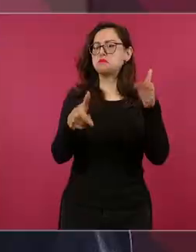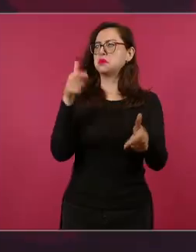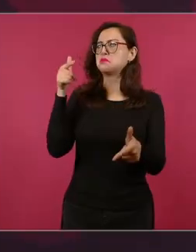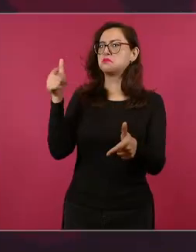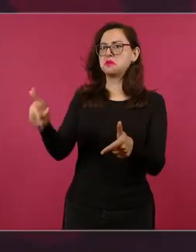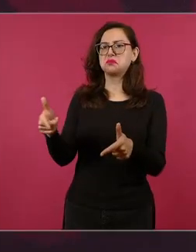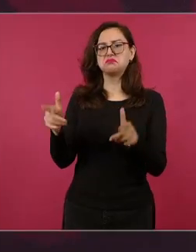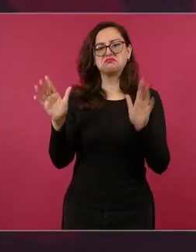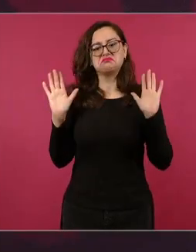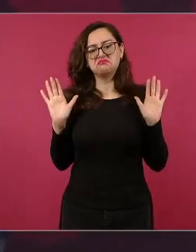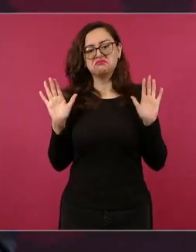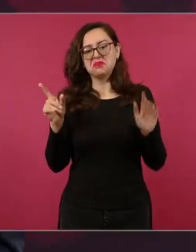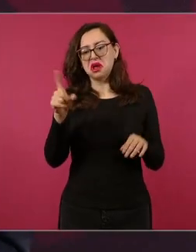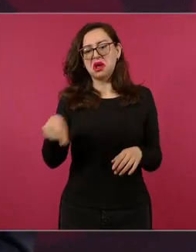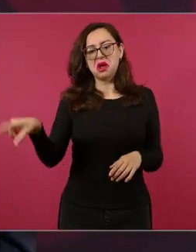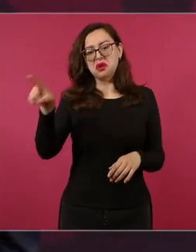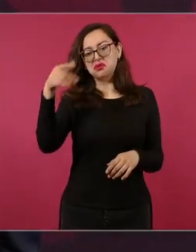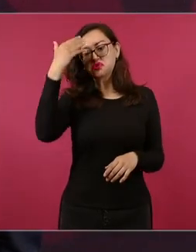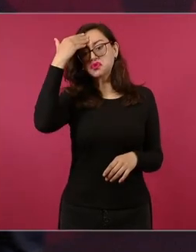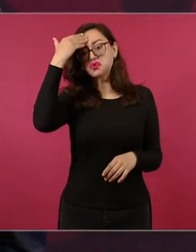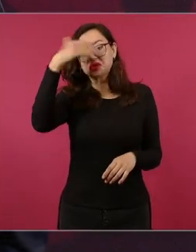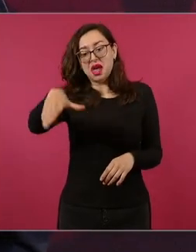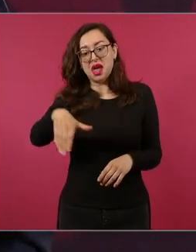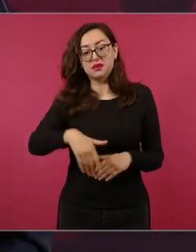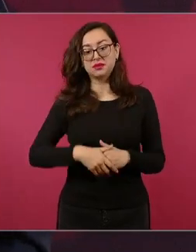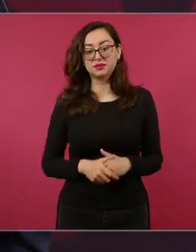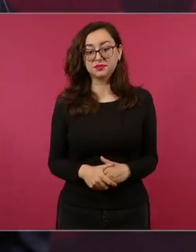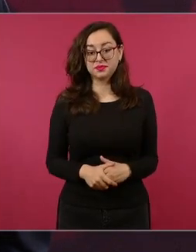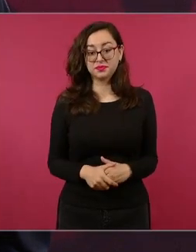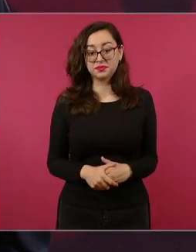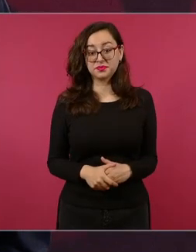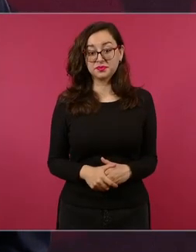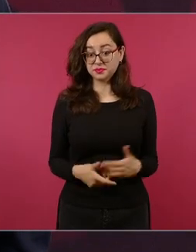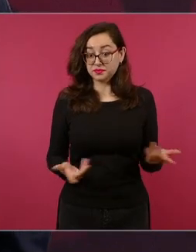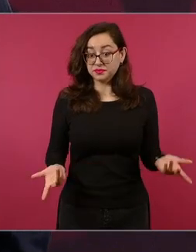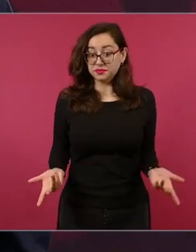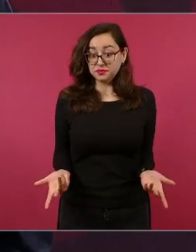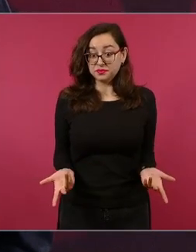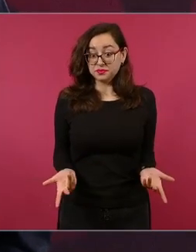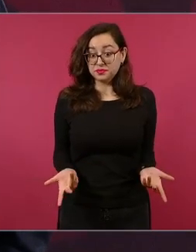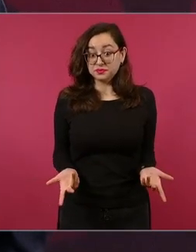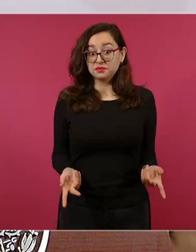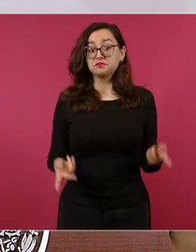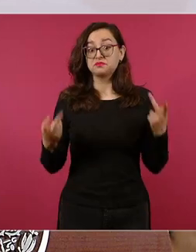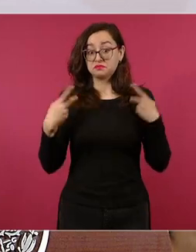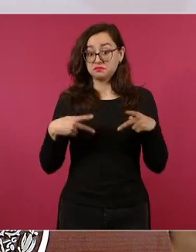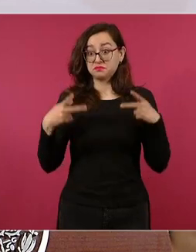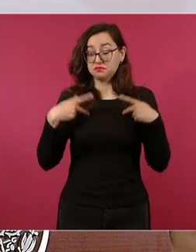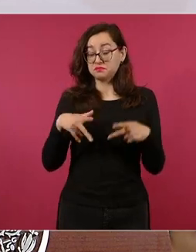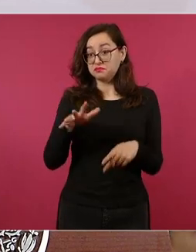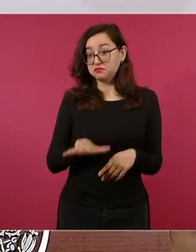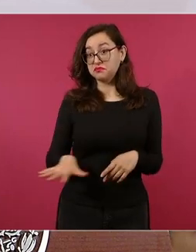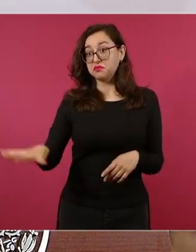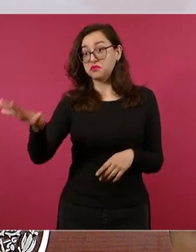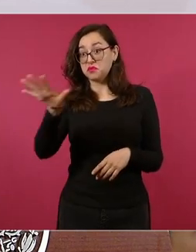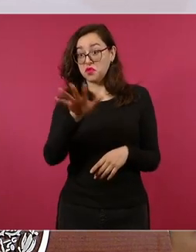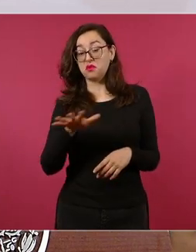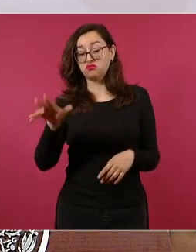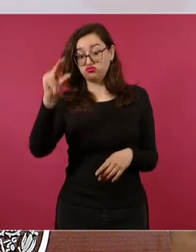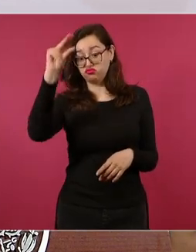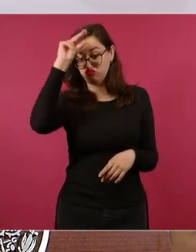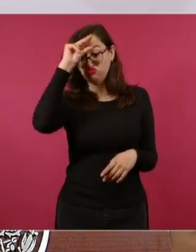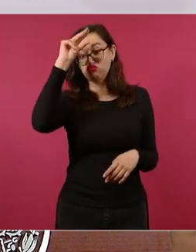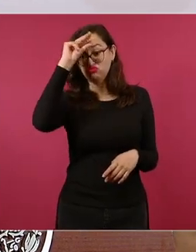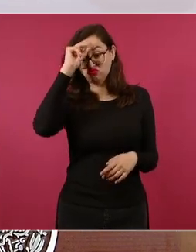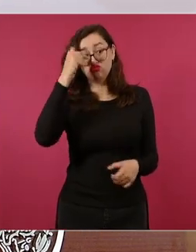y si quieren pruebas de que el pueblo es mucha pieza nada